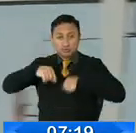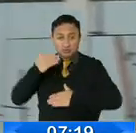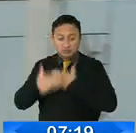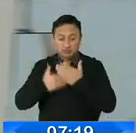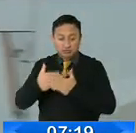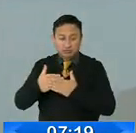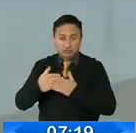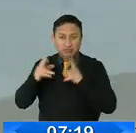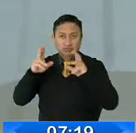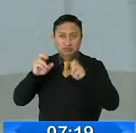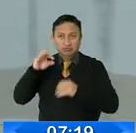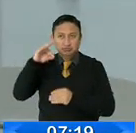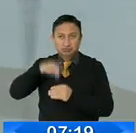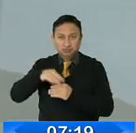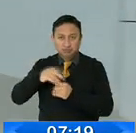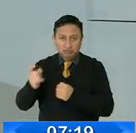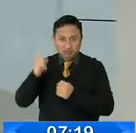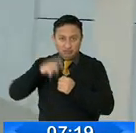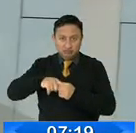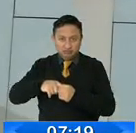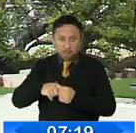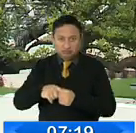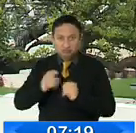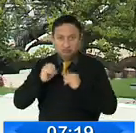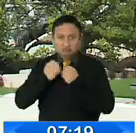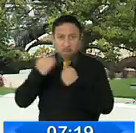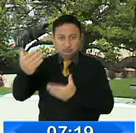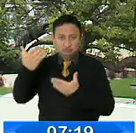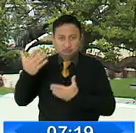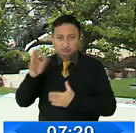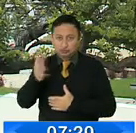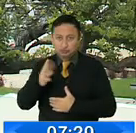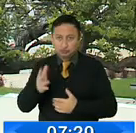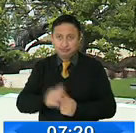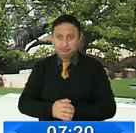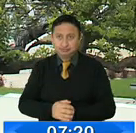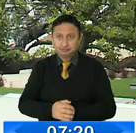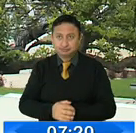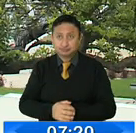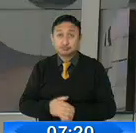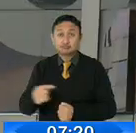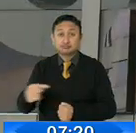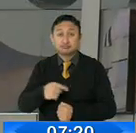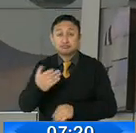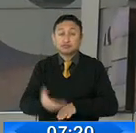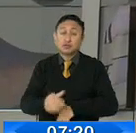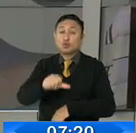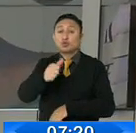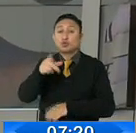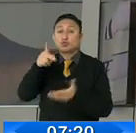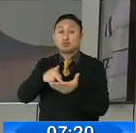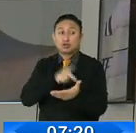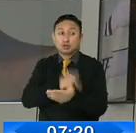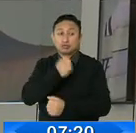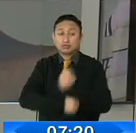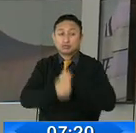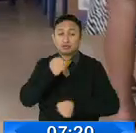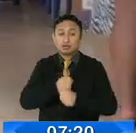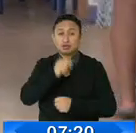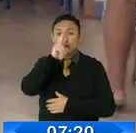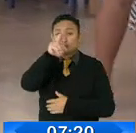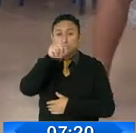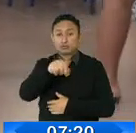procesos relacionados con la inscripción de organizaciones políticas. La entidad utilizó un programa adquirido en el año 2012,